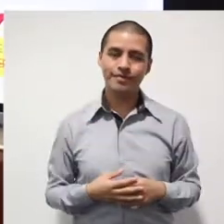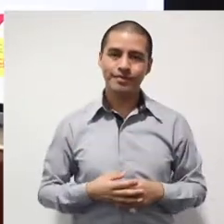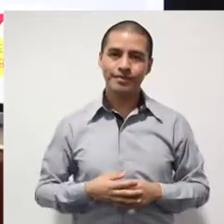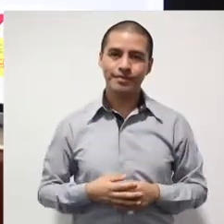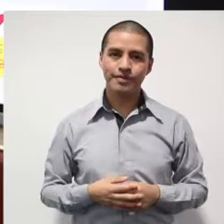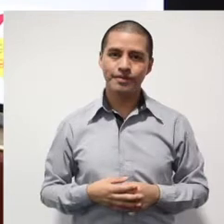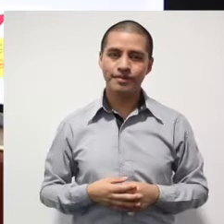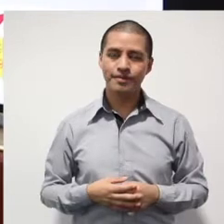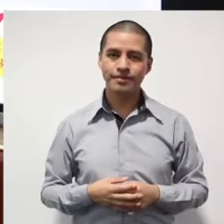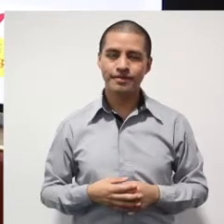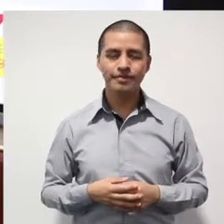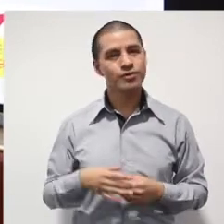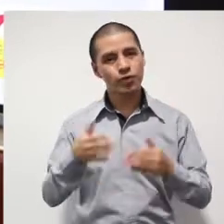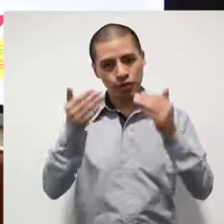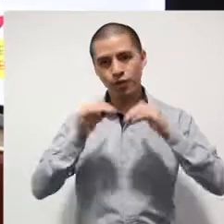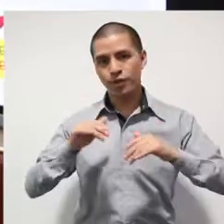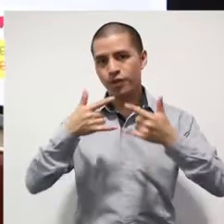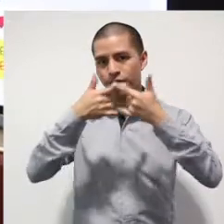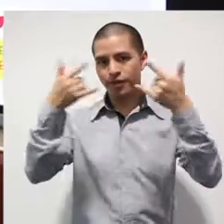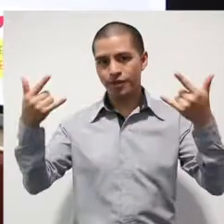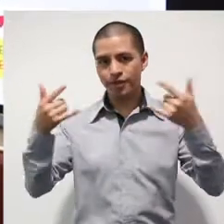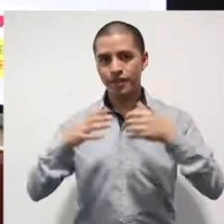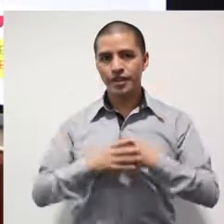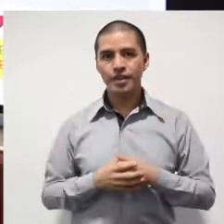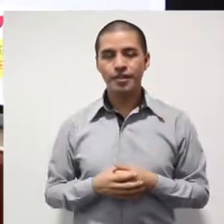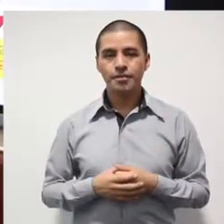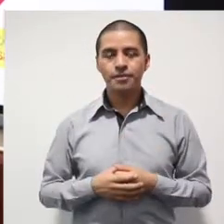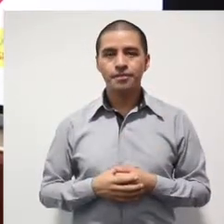Aquí vamos a ver el que sigue.